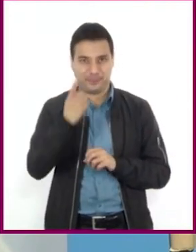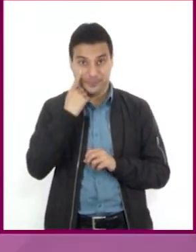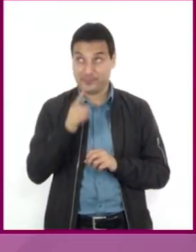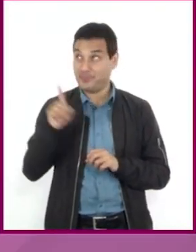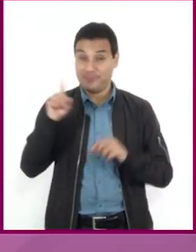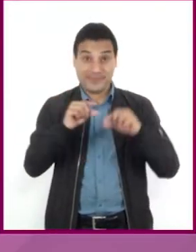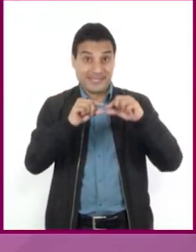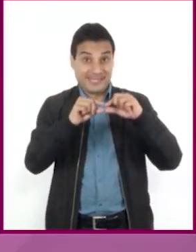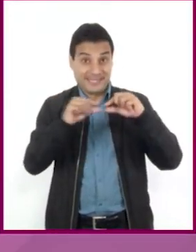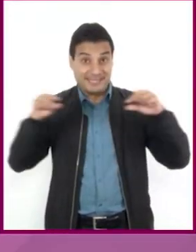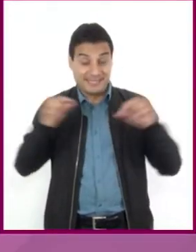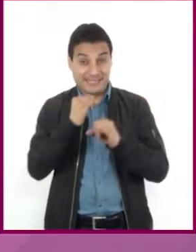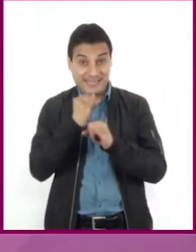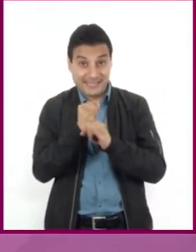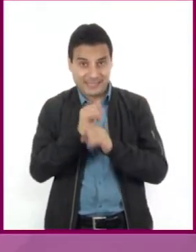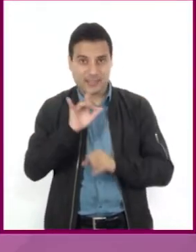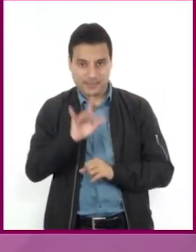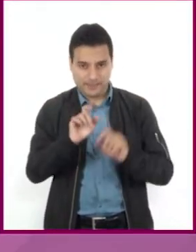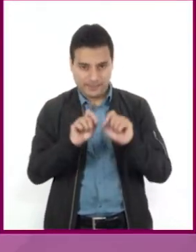pantalla